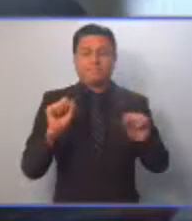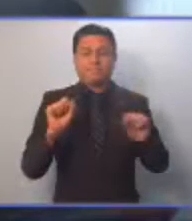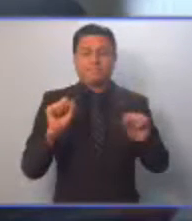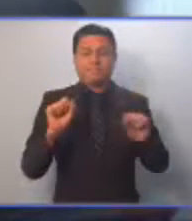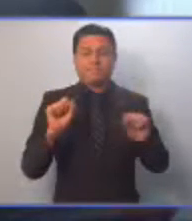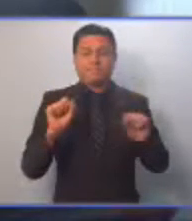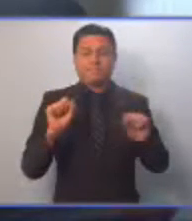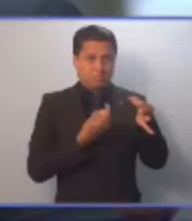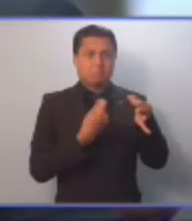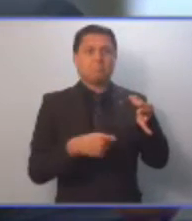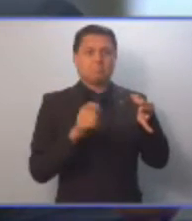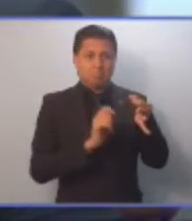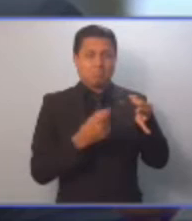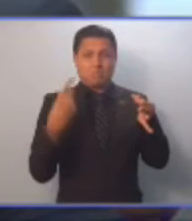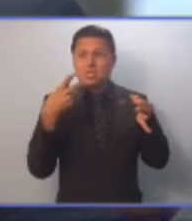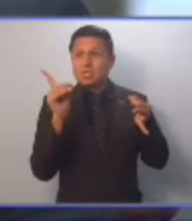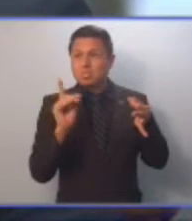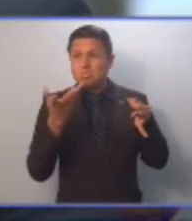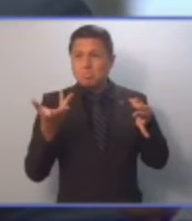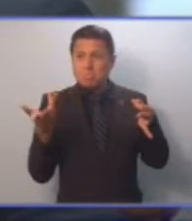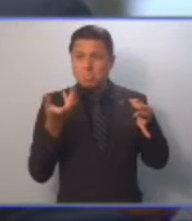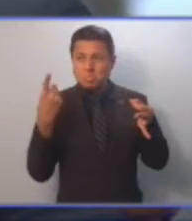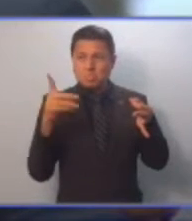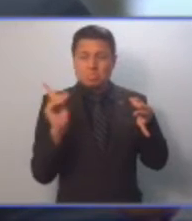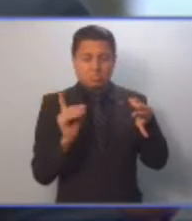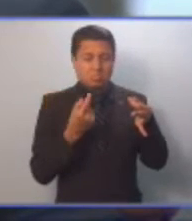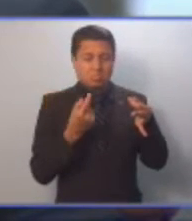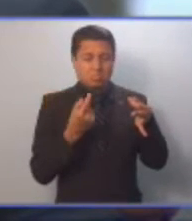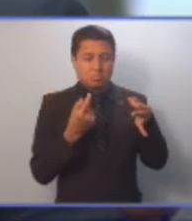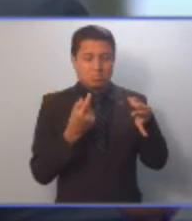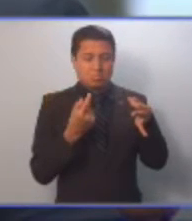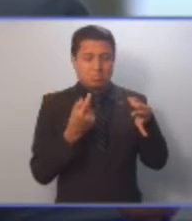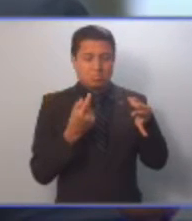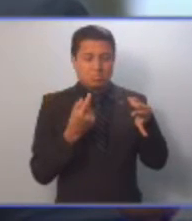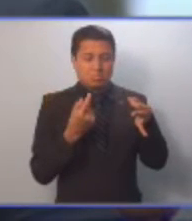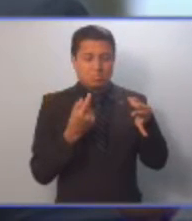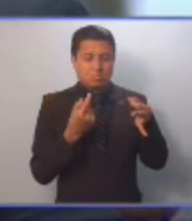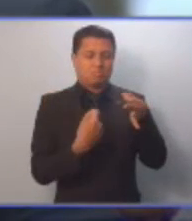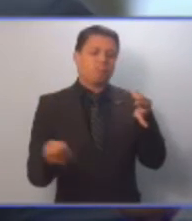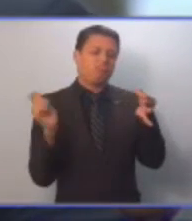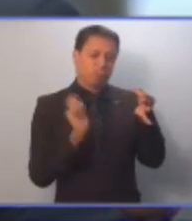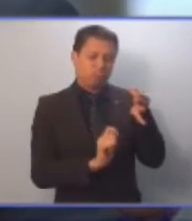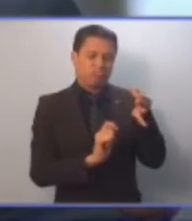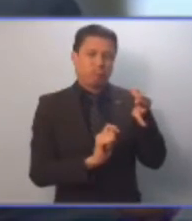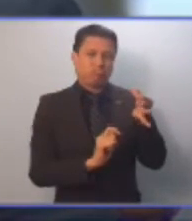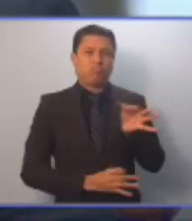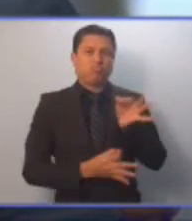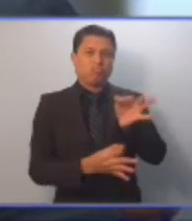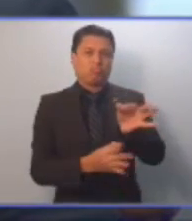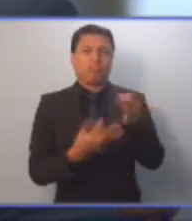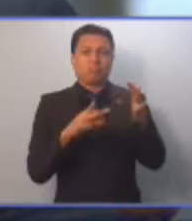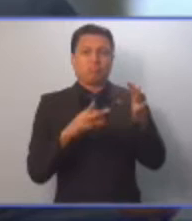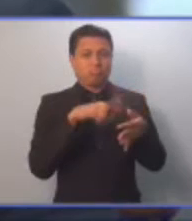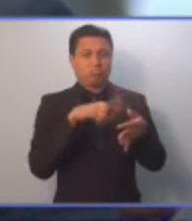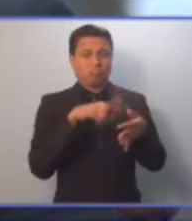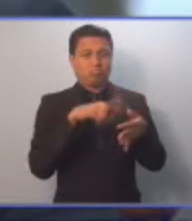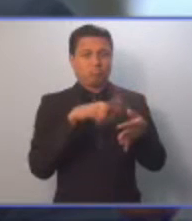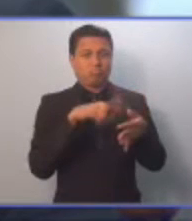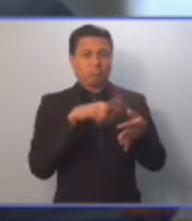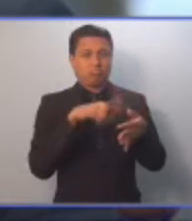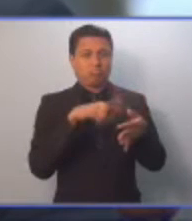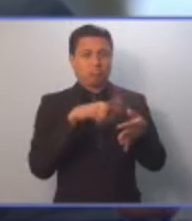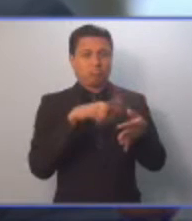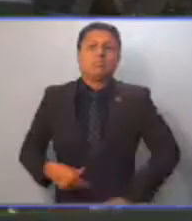y contiene la firma de todos los miembros de la comisión. Leído el dictamen,